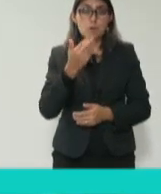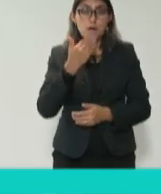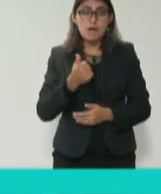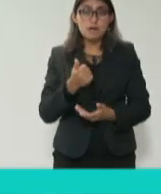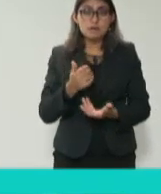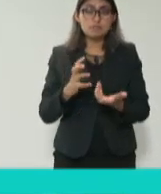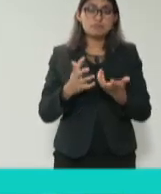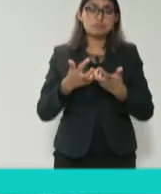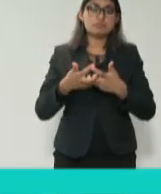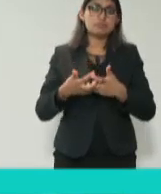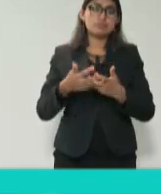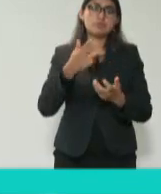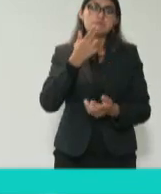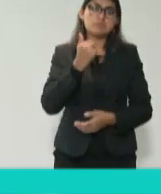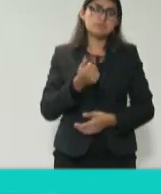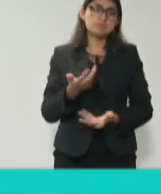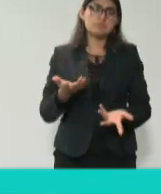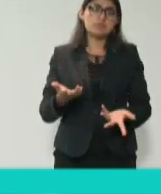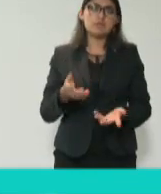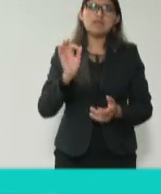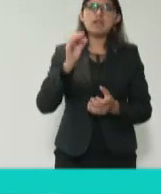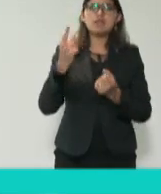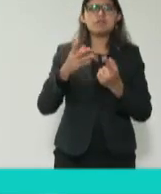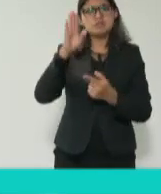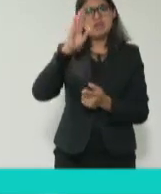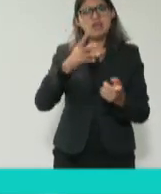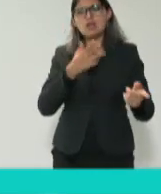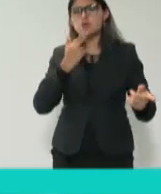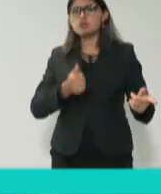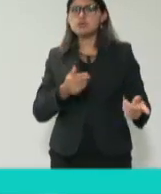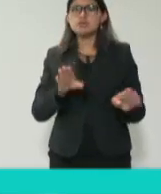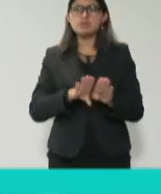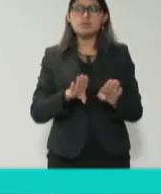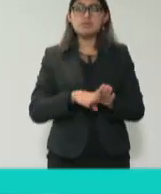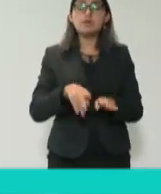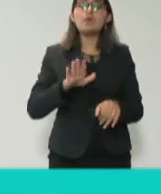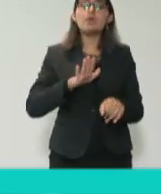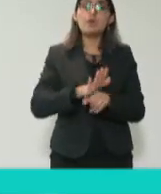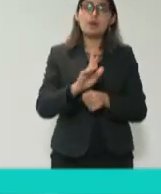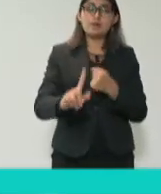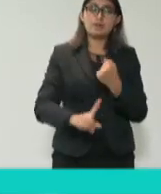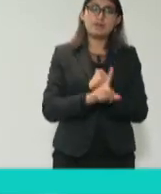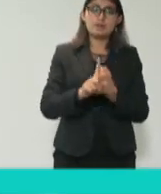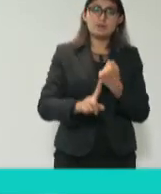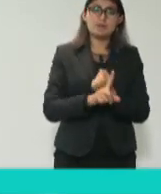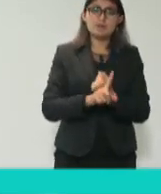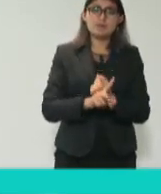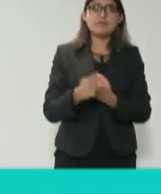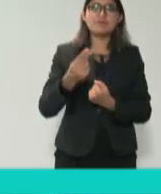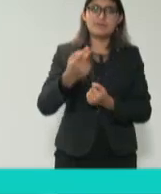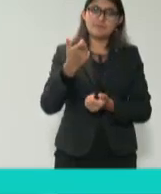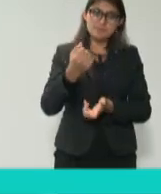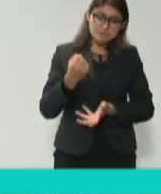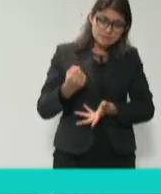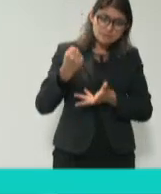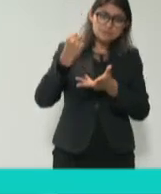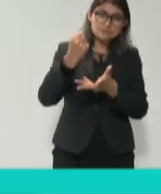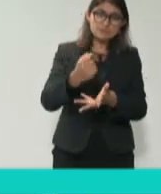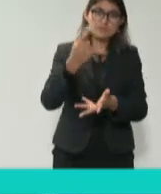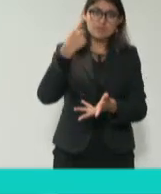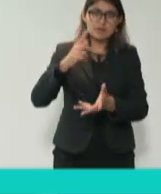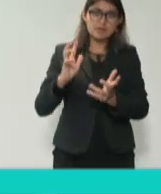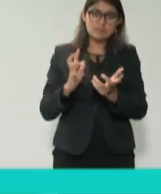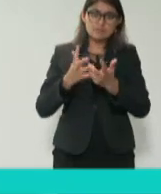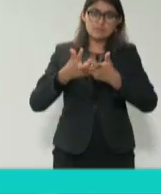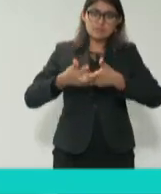será, mira, no funcionaron, cuando realmente desde el origen que es ponerles dinero para que se cree y se